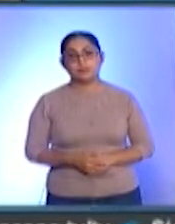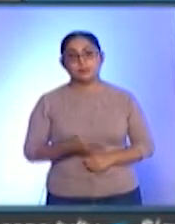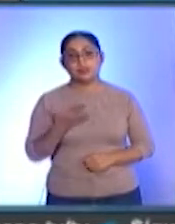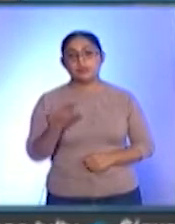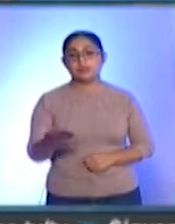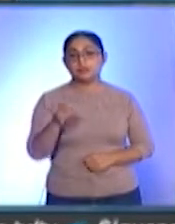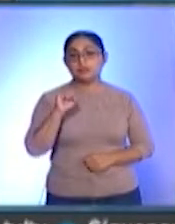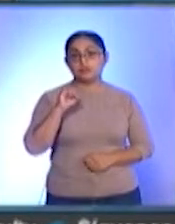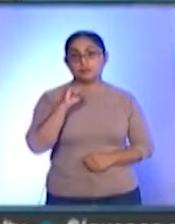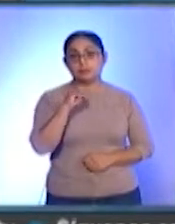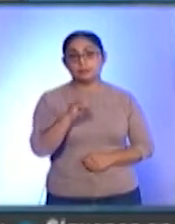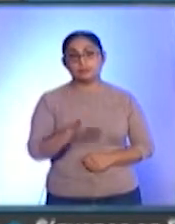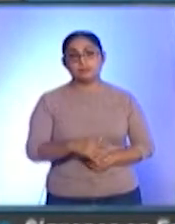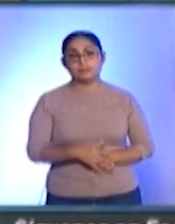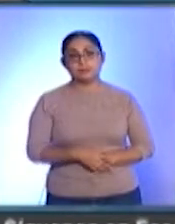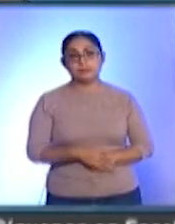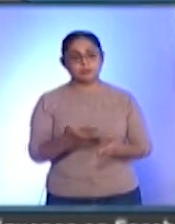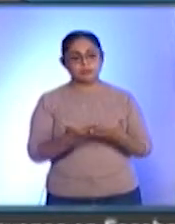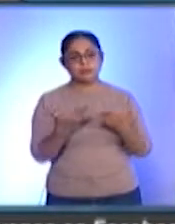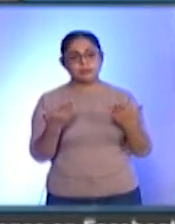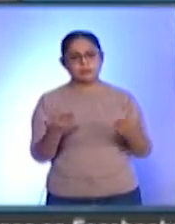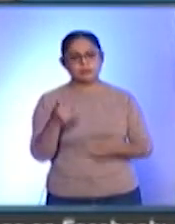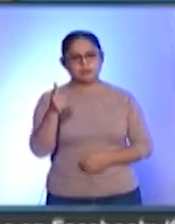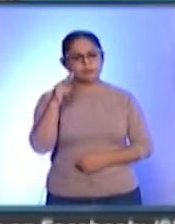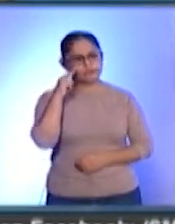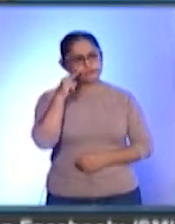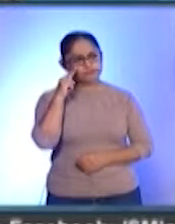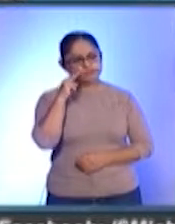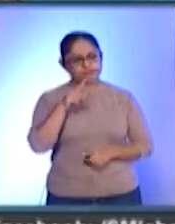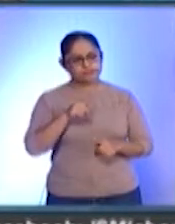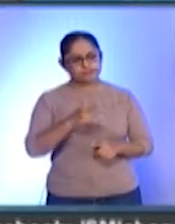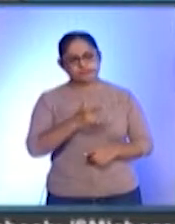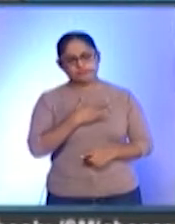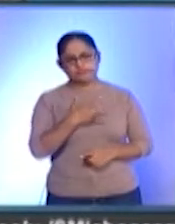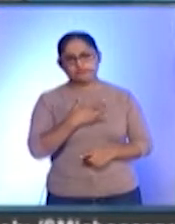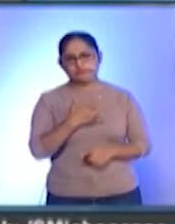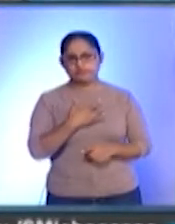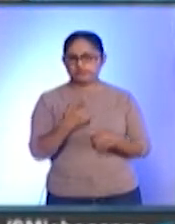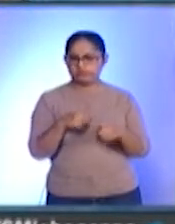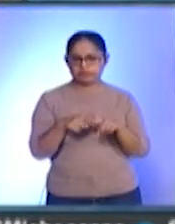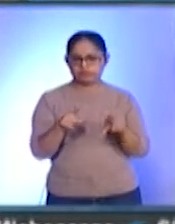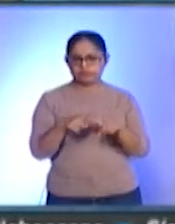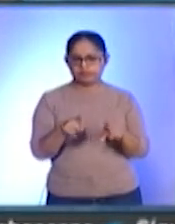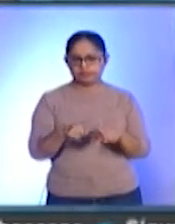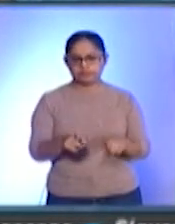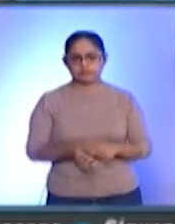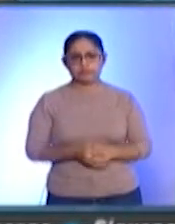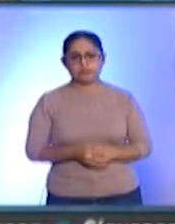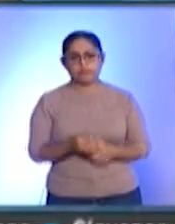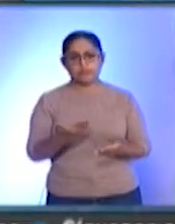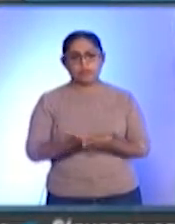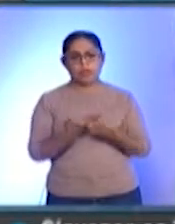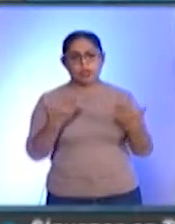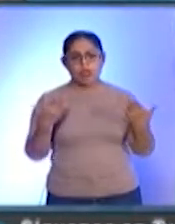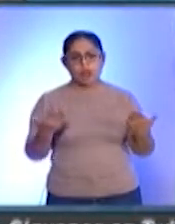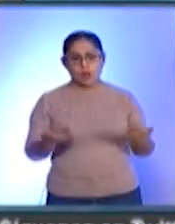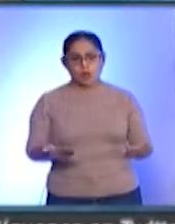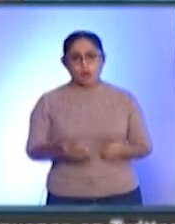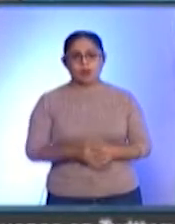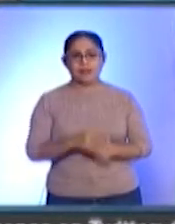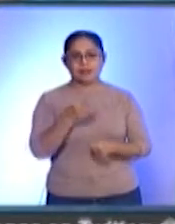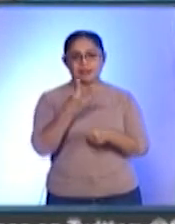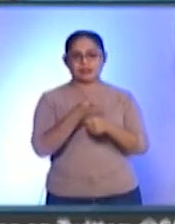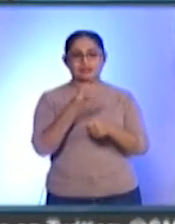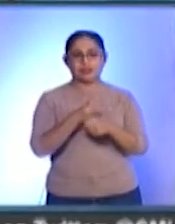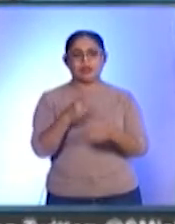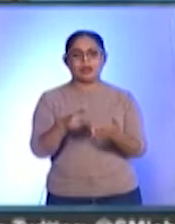La definición operacional es muy ambigua. la verdad es que actualmente, por tercera ola,